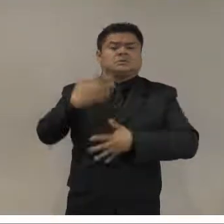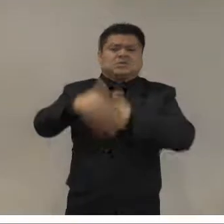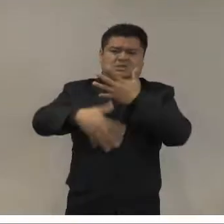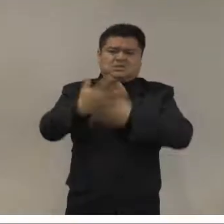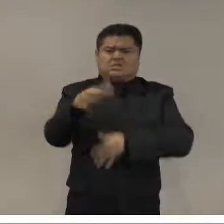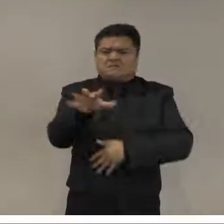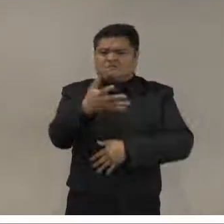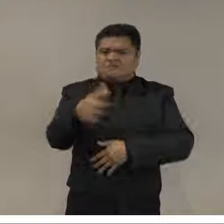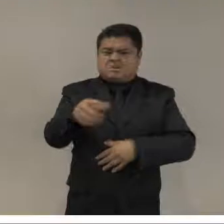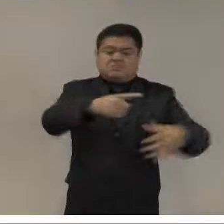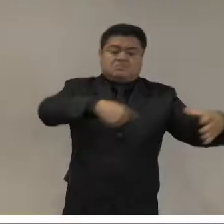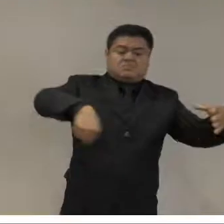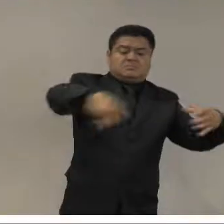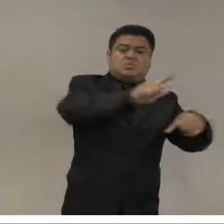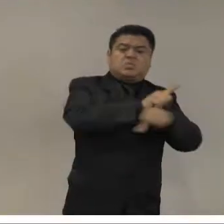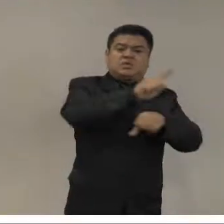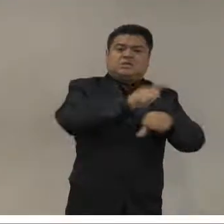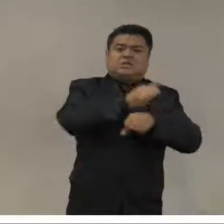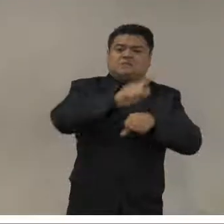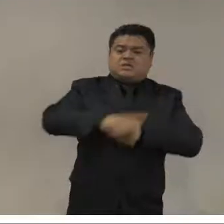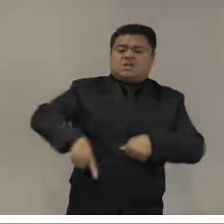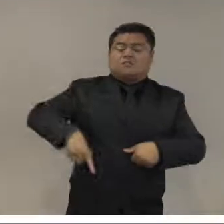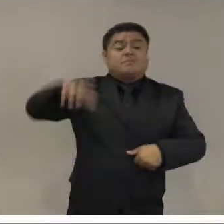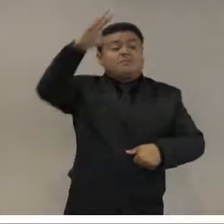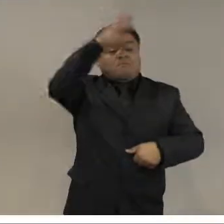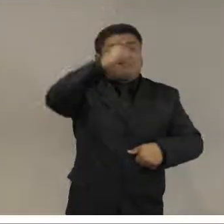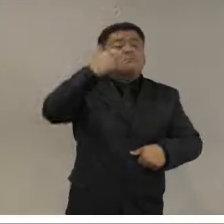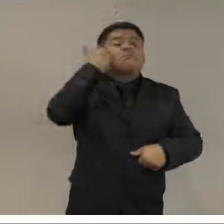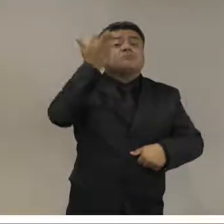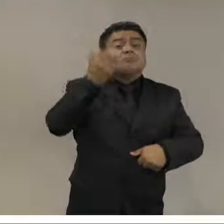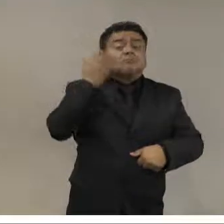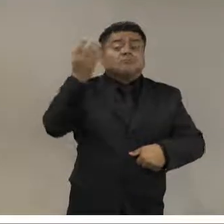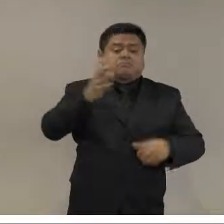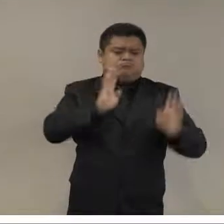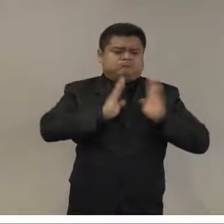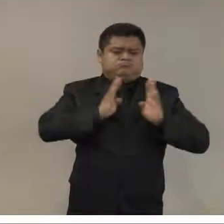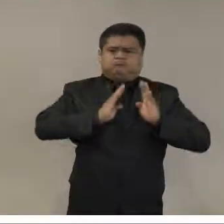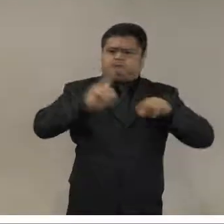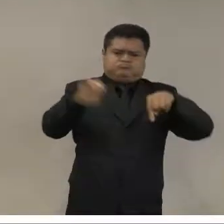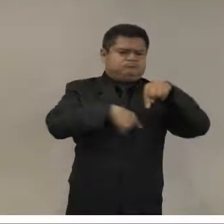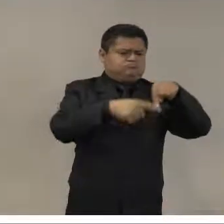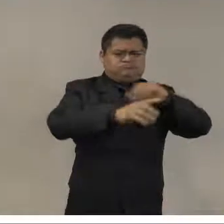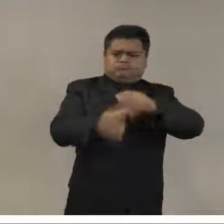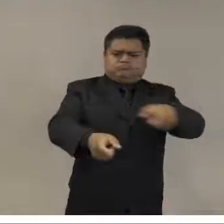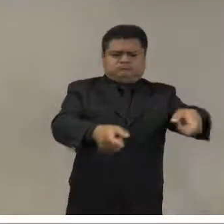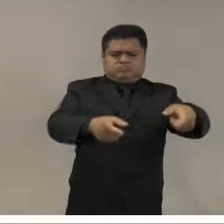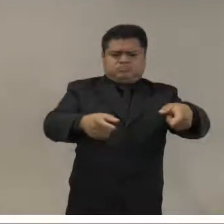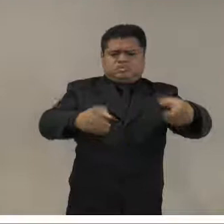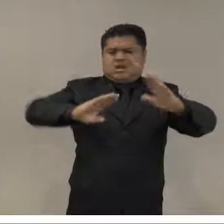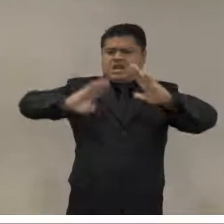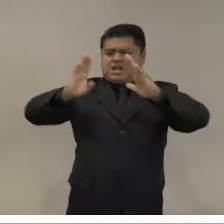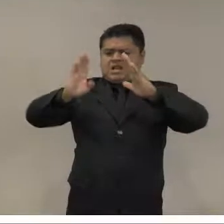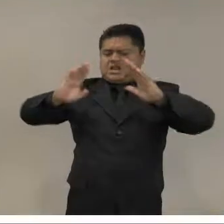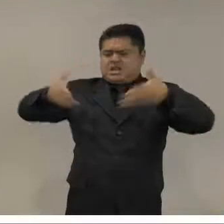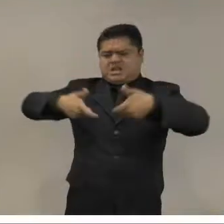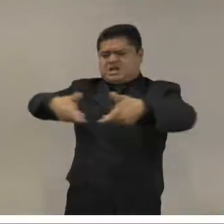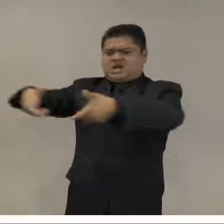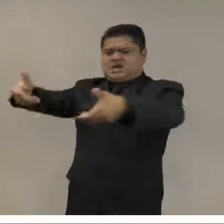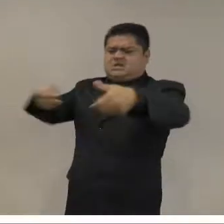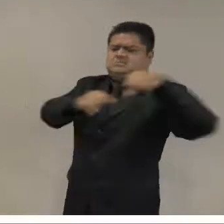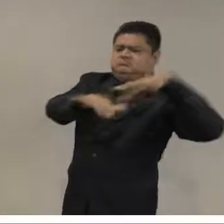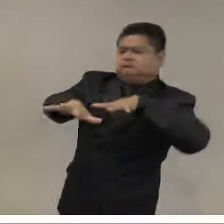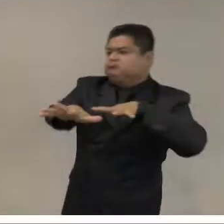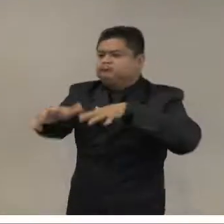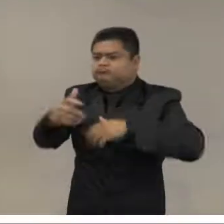retirar a los militares de las calles. De tal vez hasta tener una instrucción de fortalecer a la